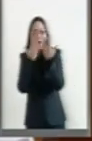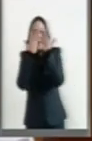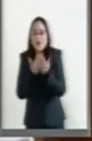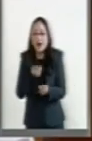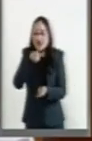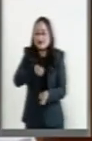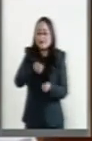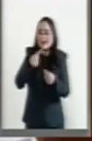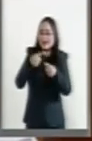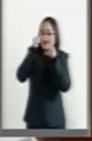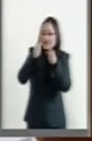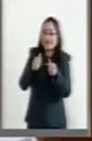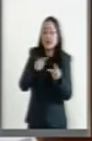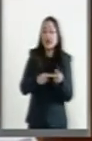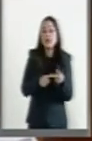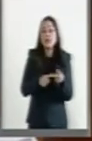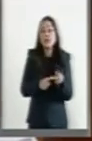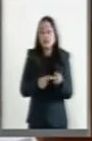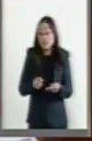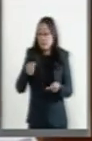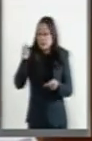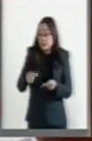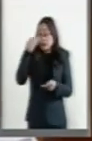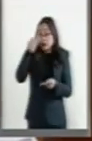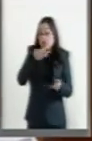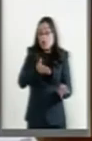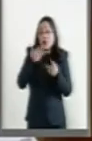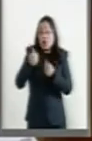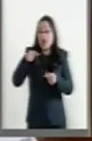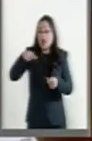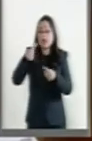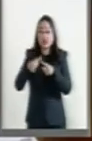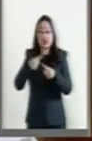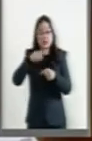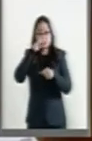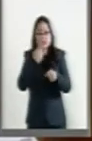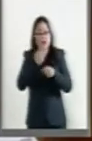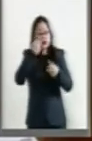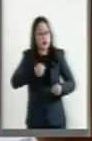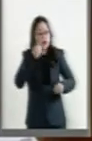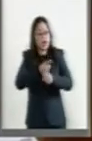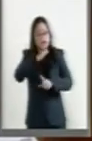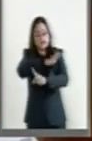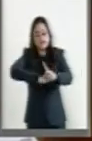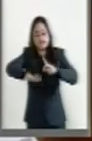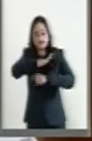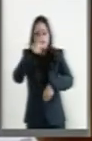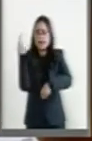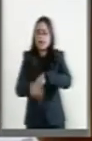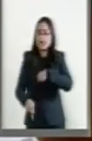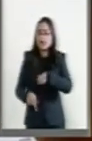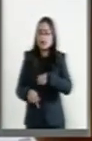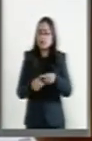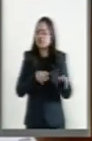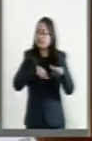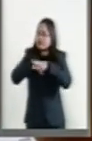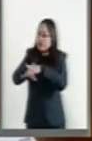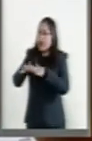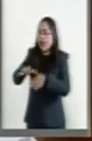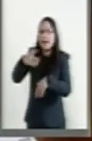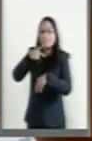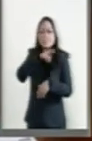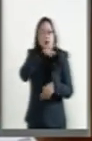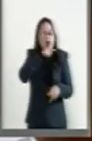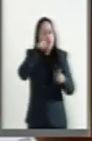sistema político que no aportó en su momento fuerzas entrenadas de seguridad en una zona de alta tensión, que se preocupa más por